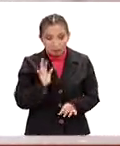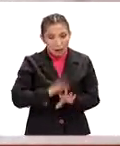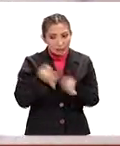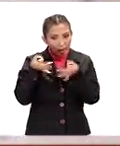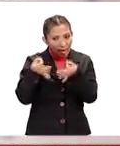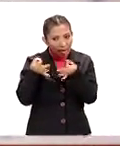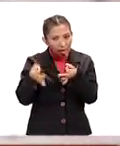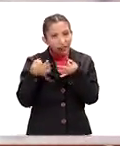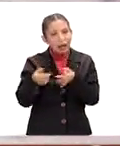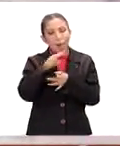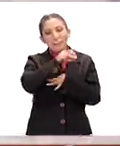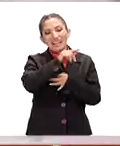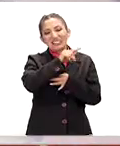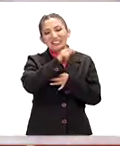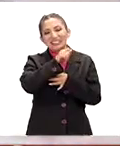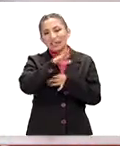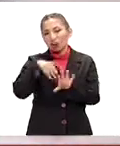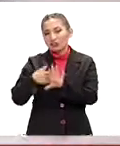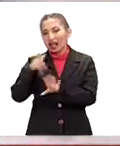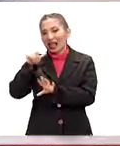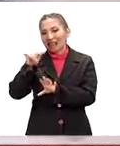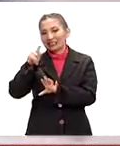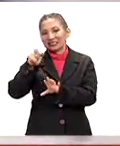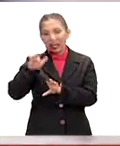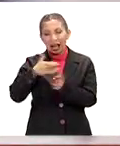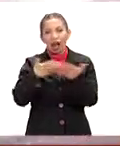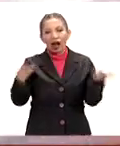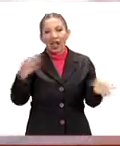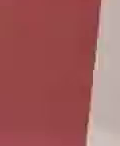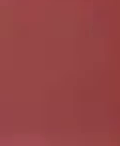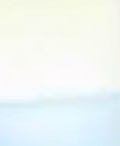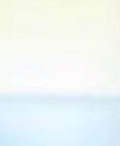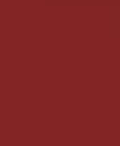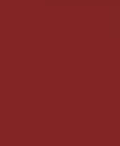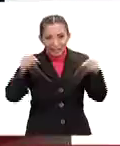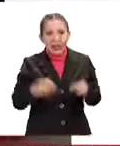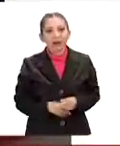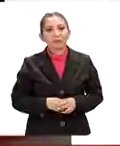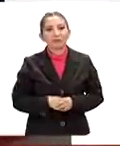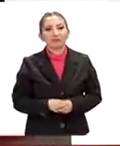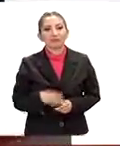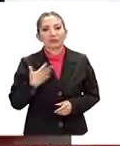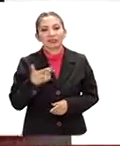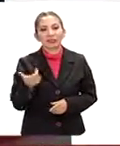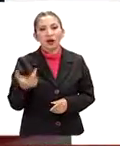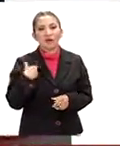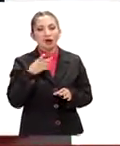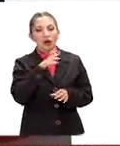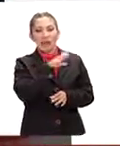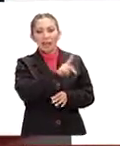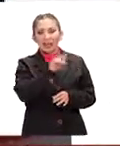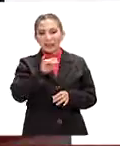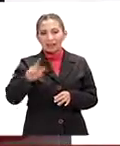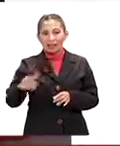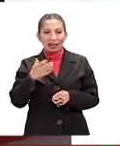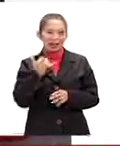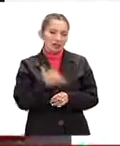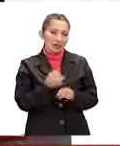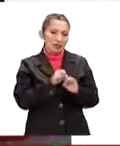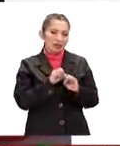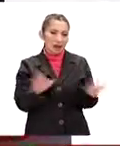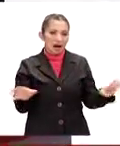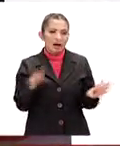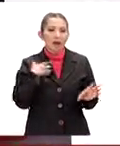llama la atención es el del Manchester United contra el Leicester. Ahora sí nos vamos con Holanda, porque Holanda va a tener el Excelsior contra el PSV y, bueno, pues,